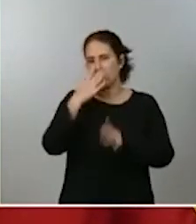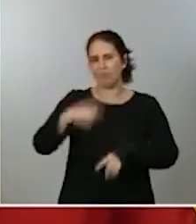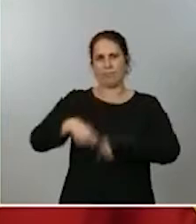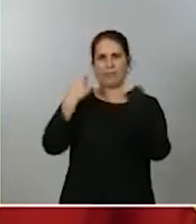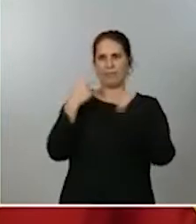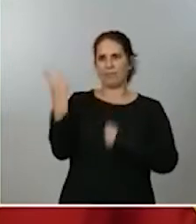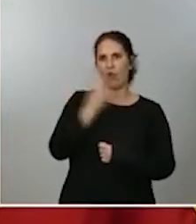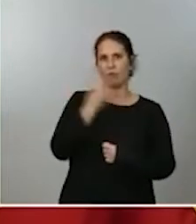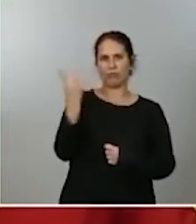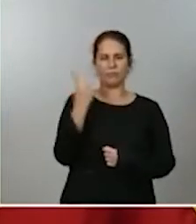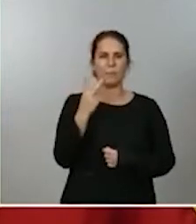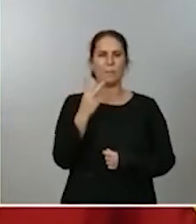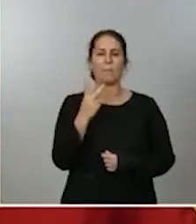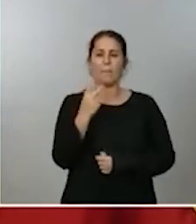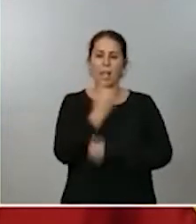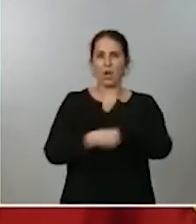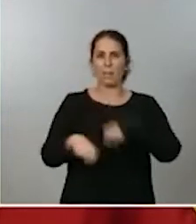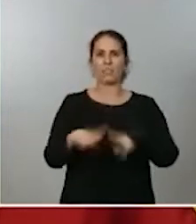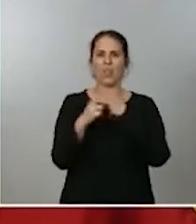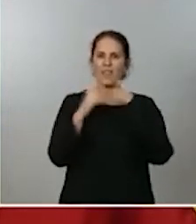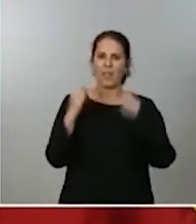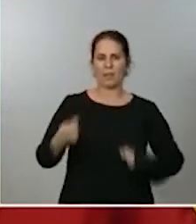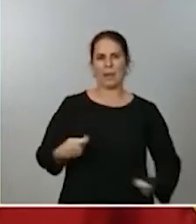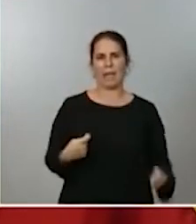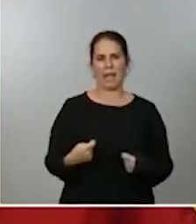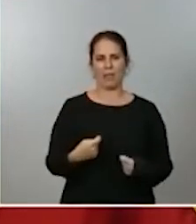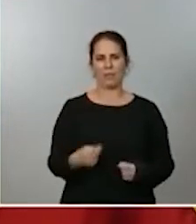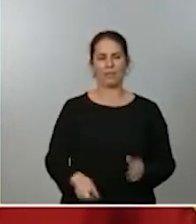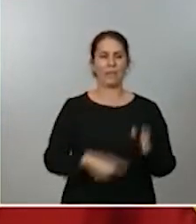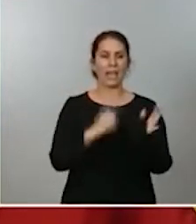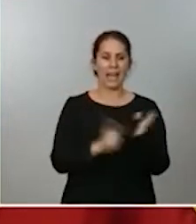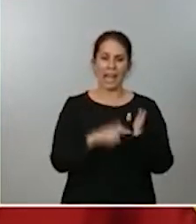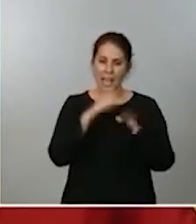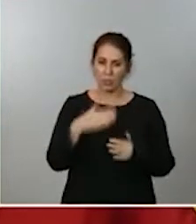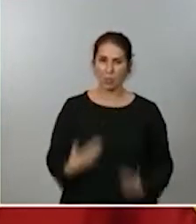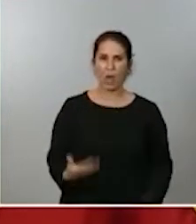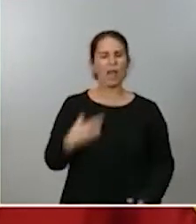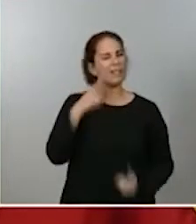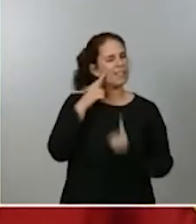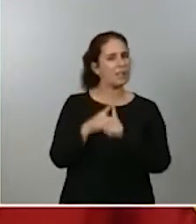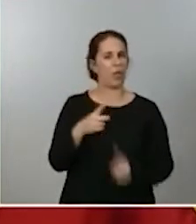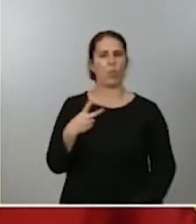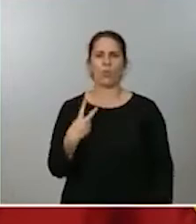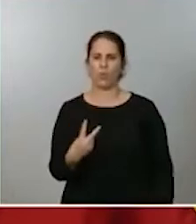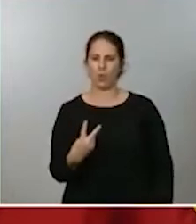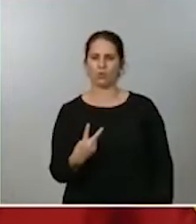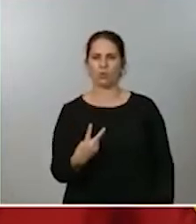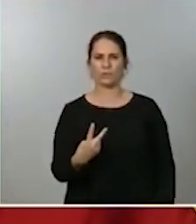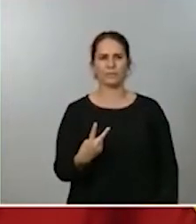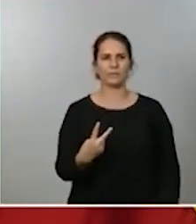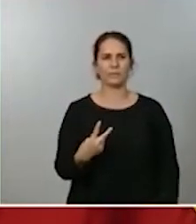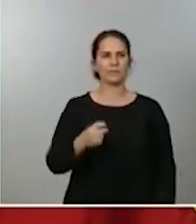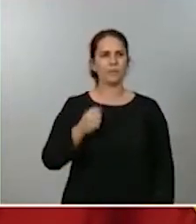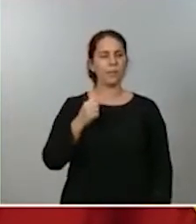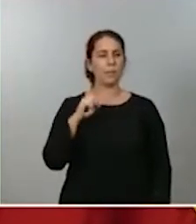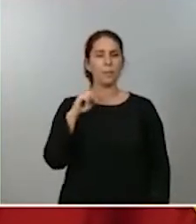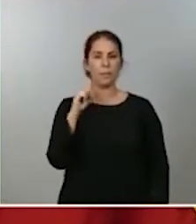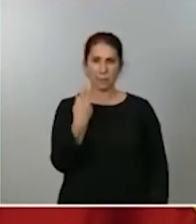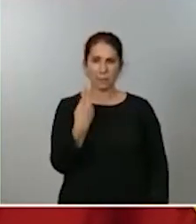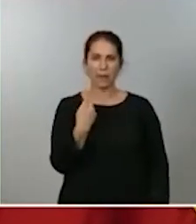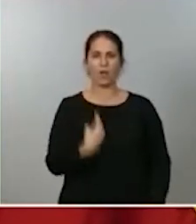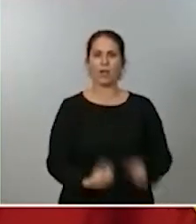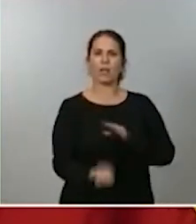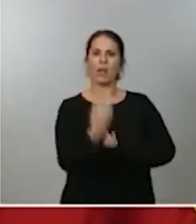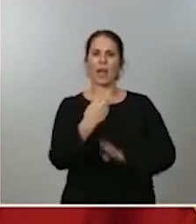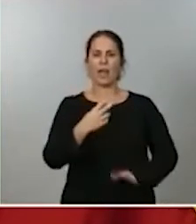mercado y por tanto esta ley pretende dos cosas primero que se pueda crear valor a lo